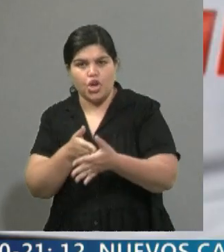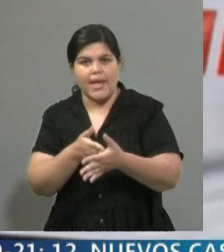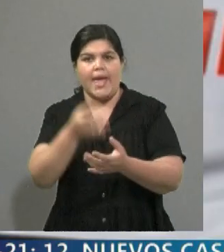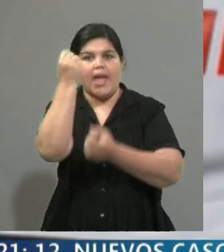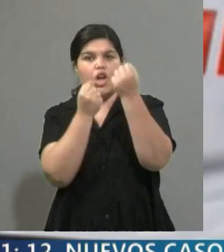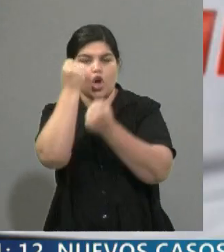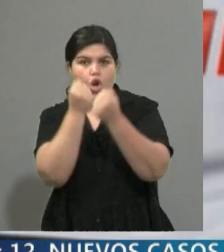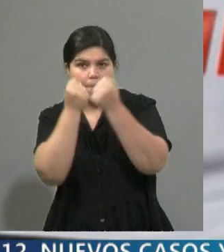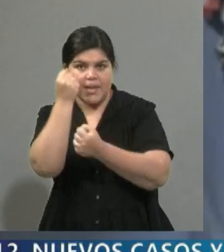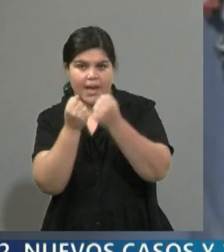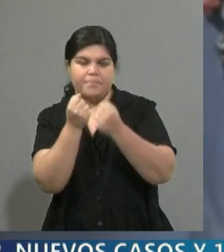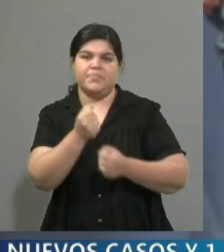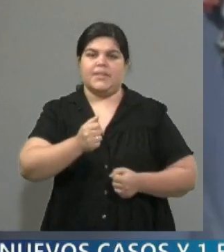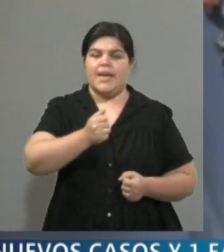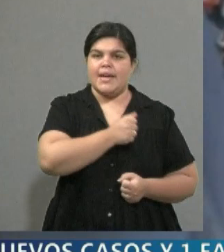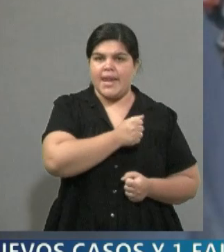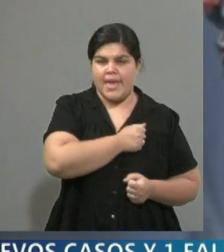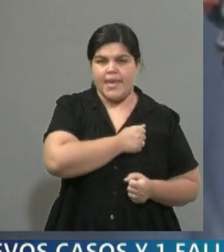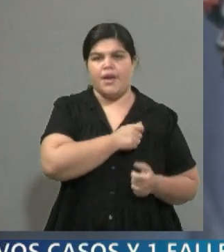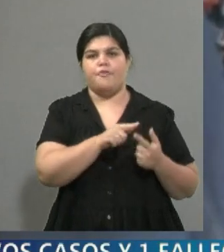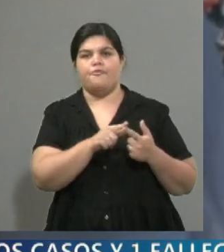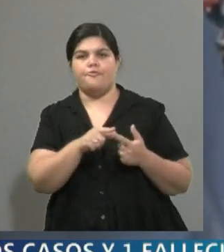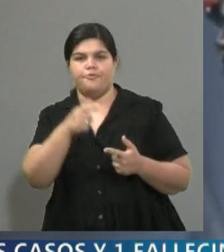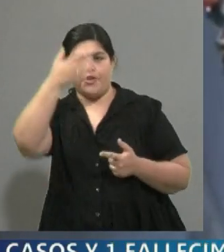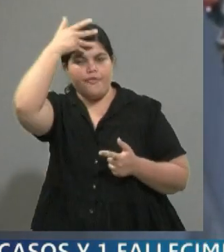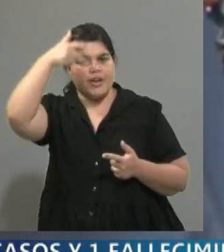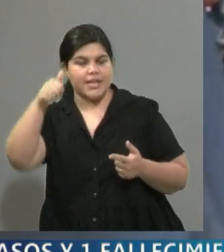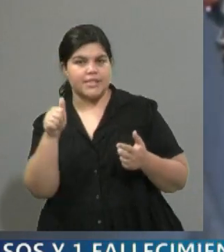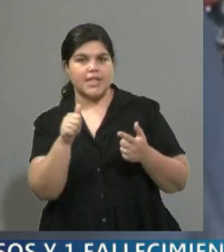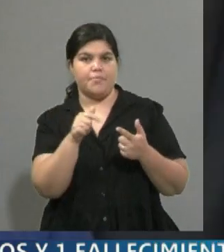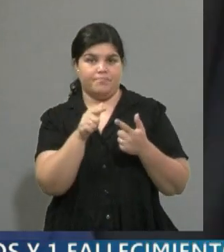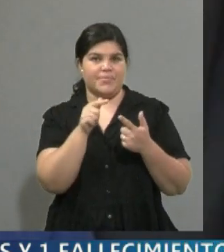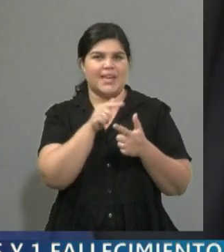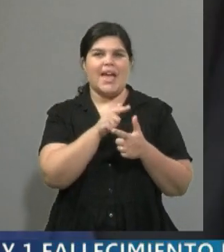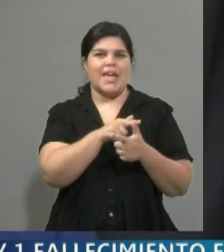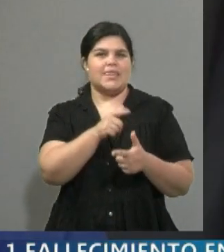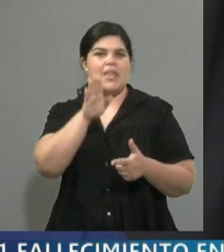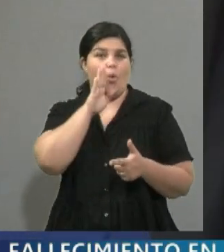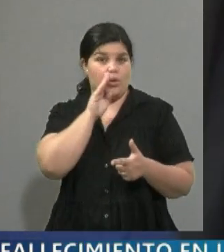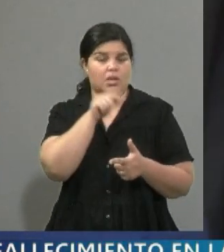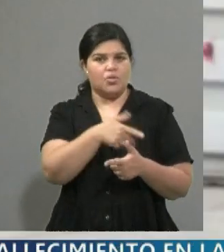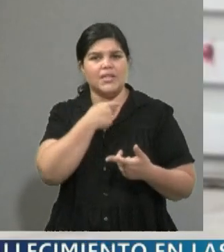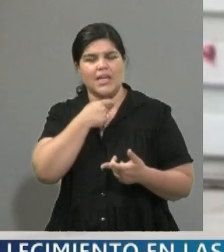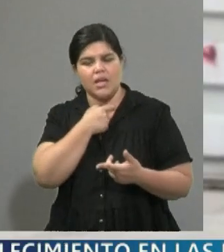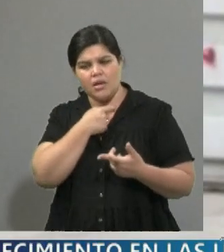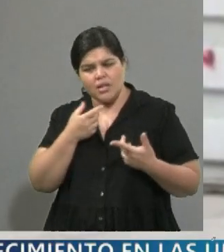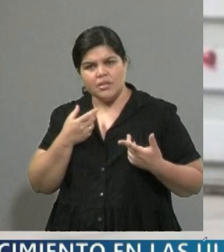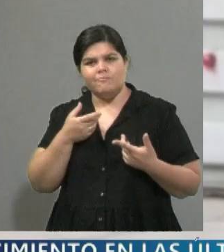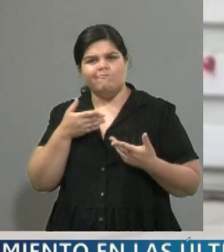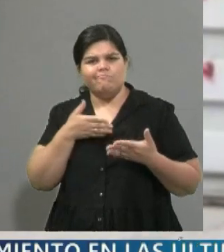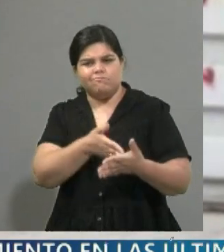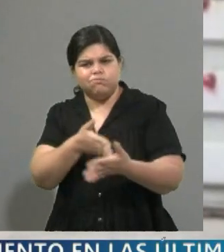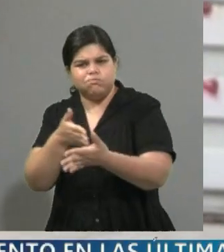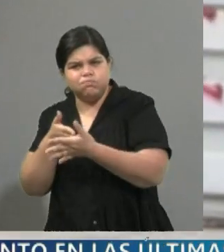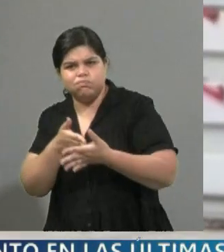Canadá y Francia en contra de Venezuela y lo que pretende la oposición es tratar de obtener un